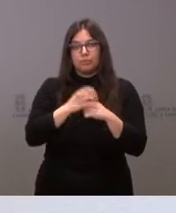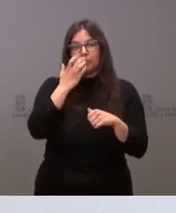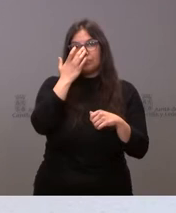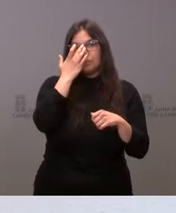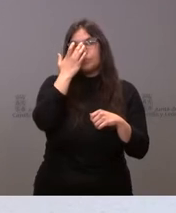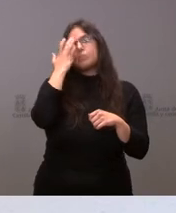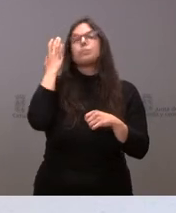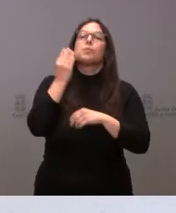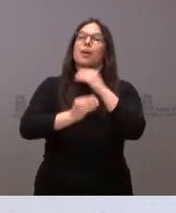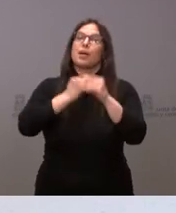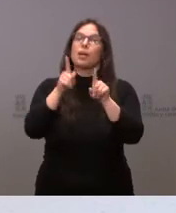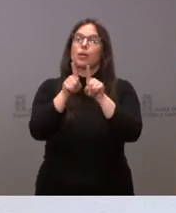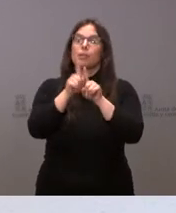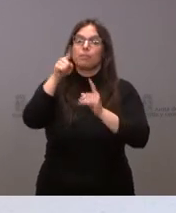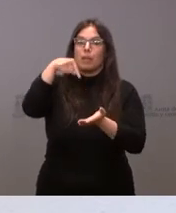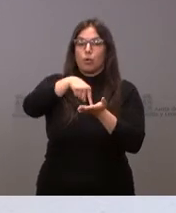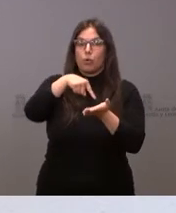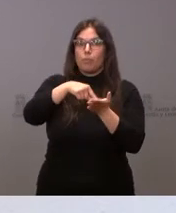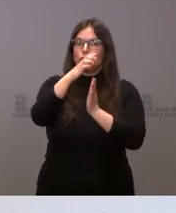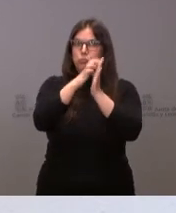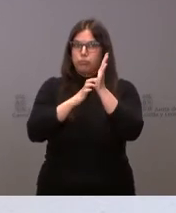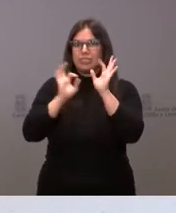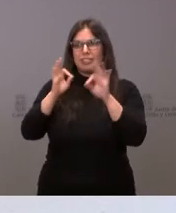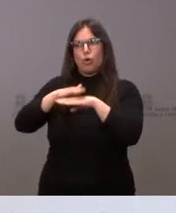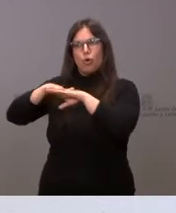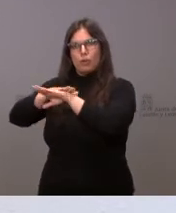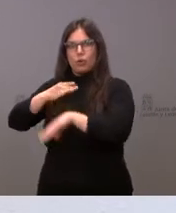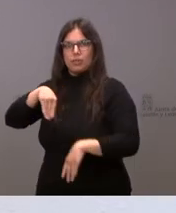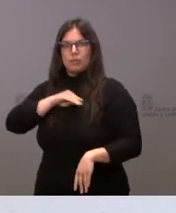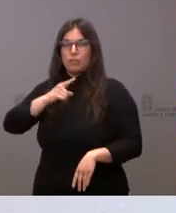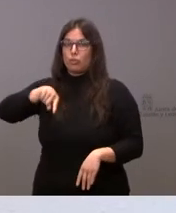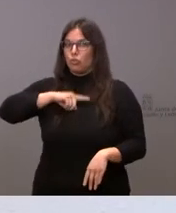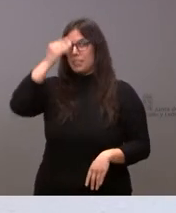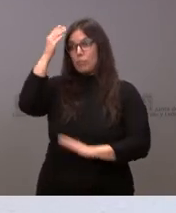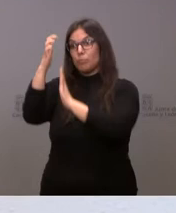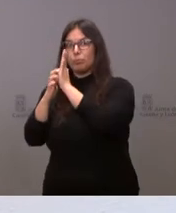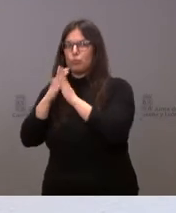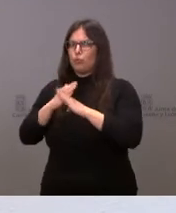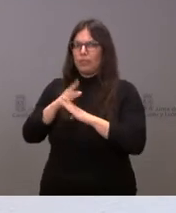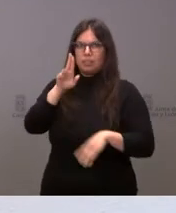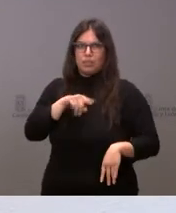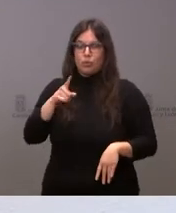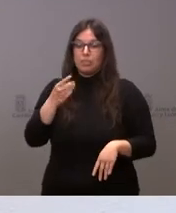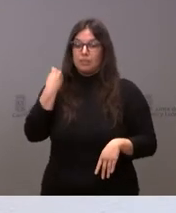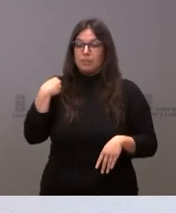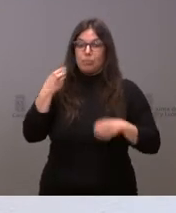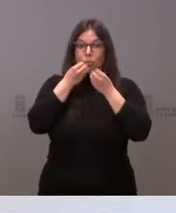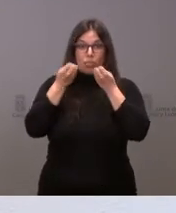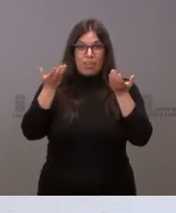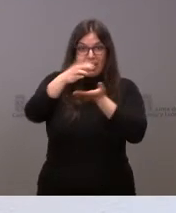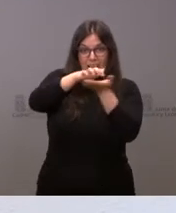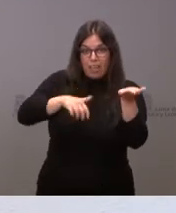una bajada de impuestos por parte del Gobierno de España. Nos parece insuficiente. En la declaración se habla de eso,